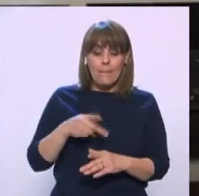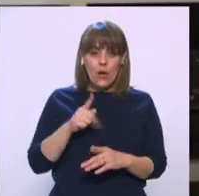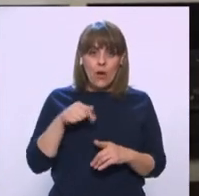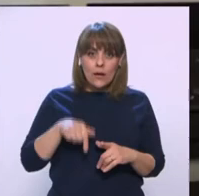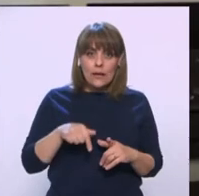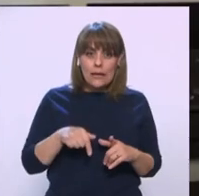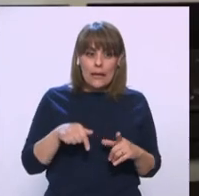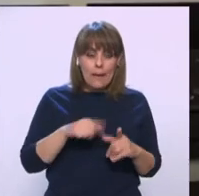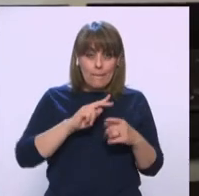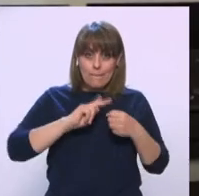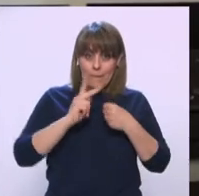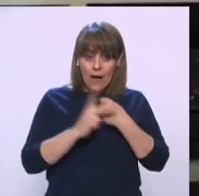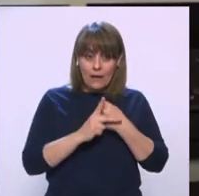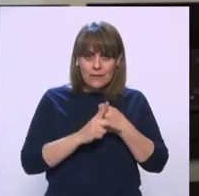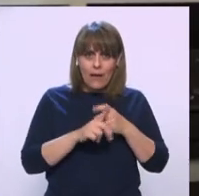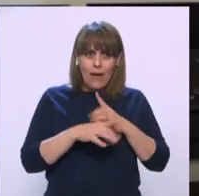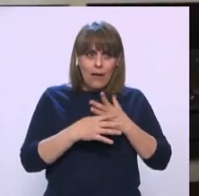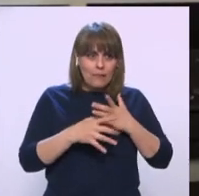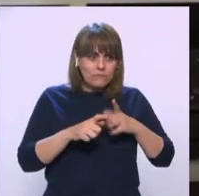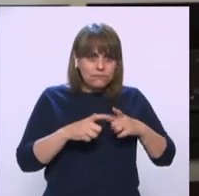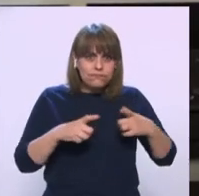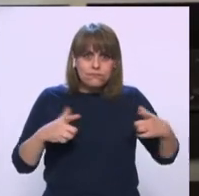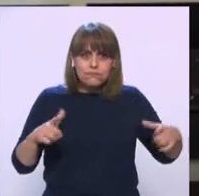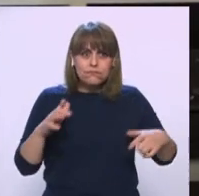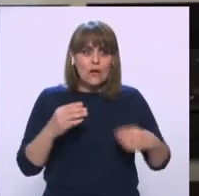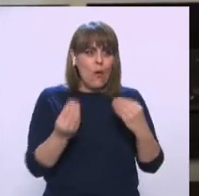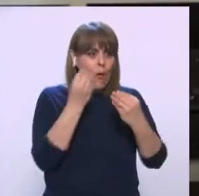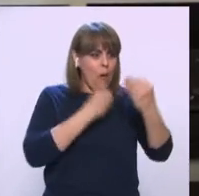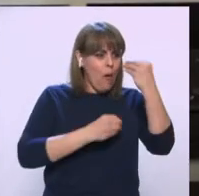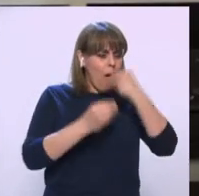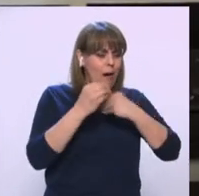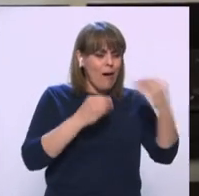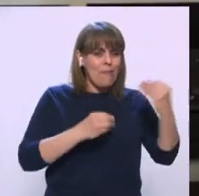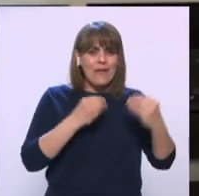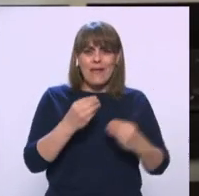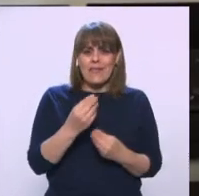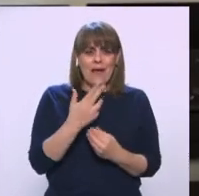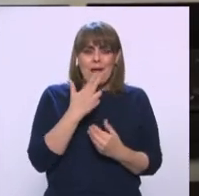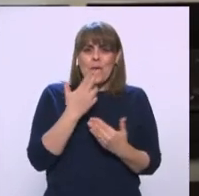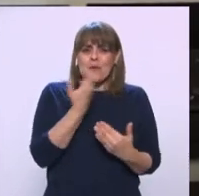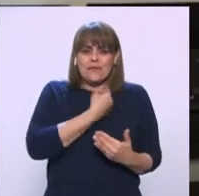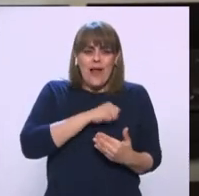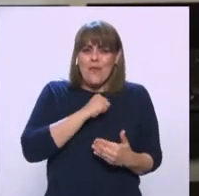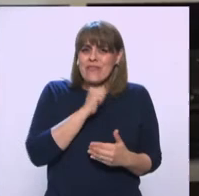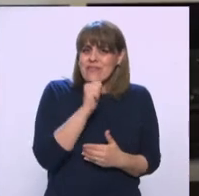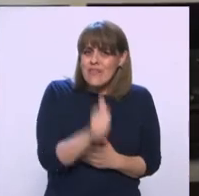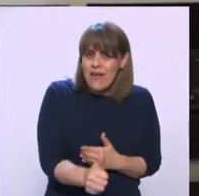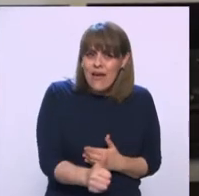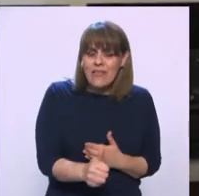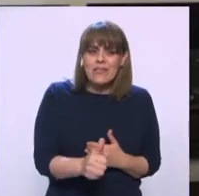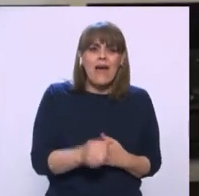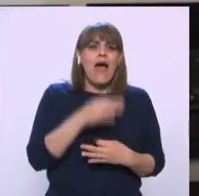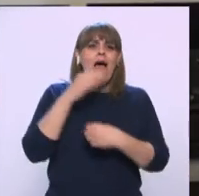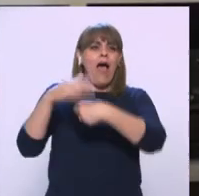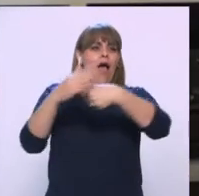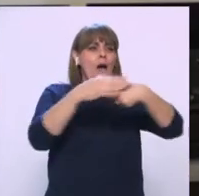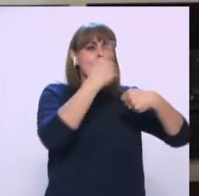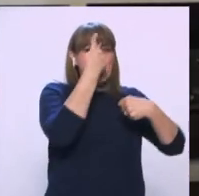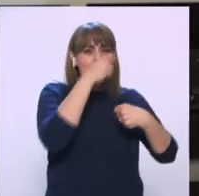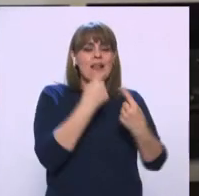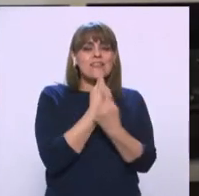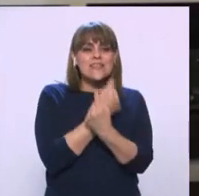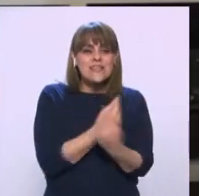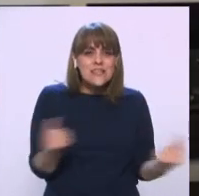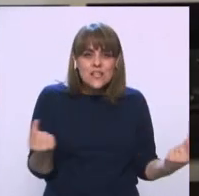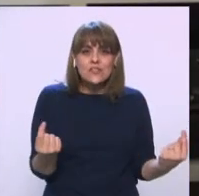rápido en el país un ambiente alimentario lleno de comida chatarra, lleno de demasiada publicidad dirigida a los niños y, pues,